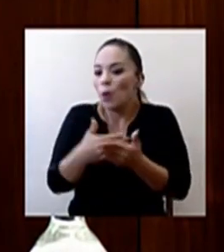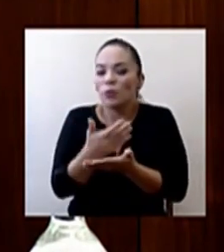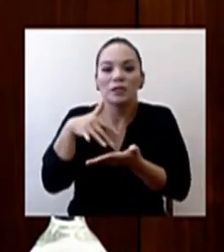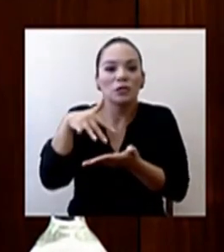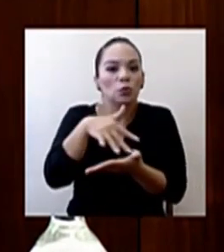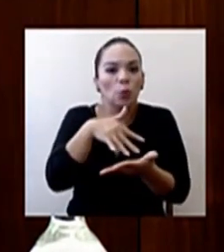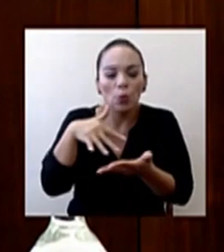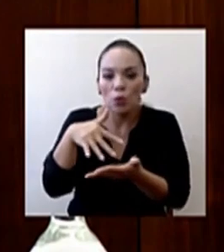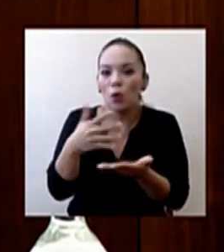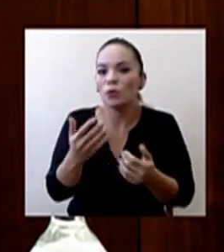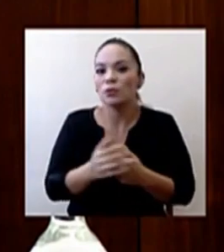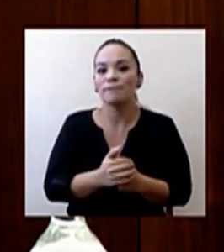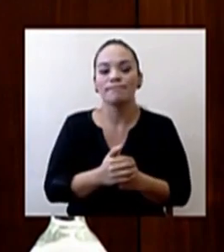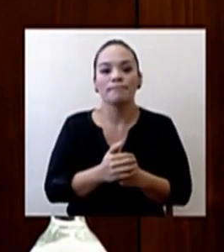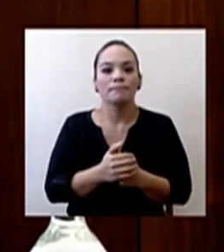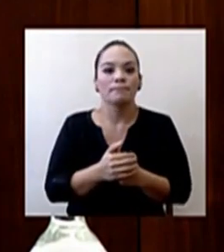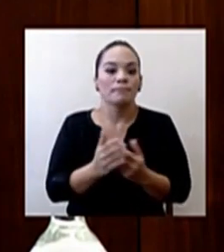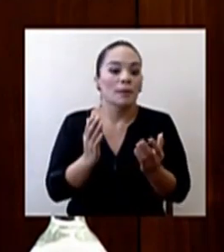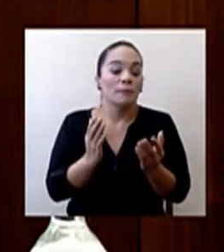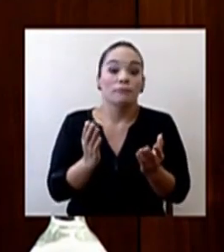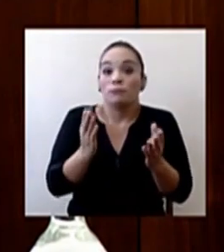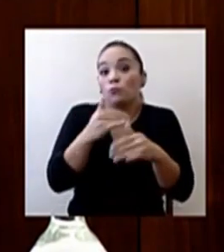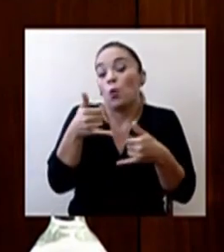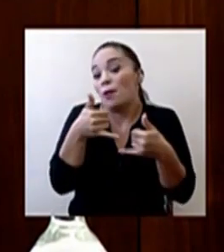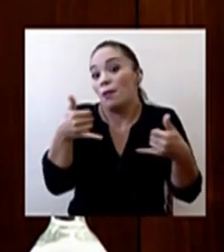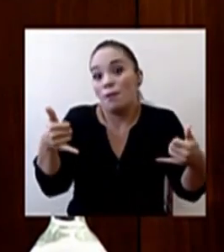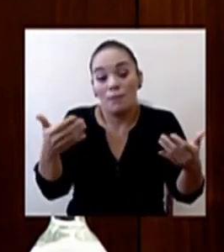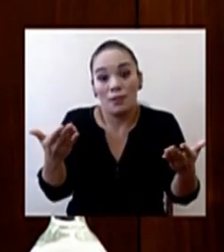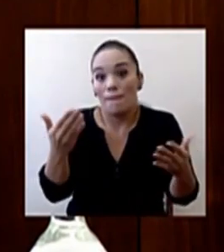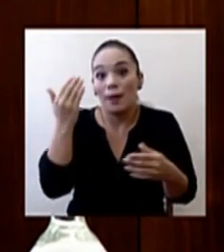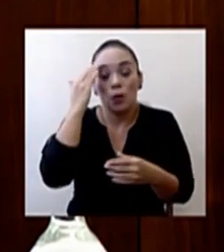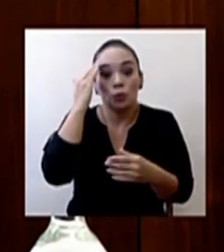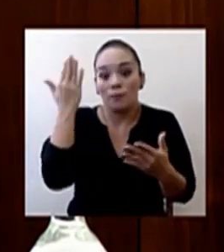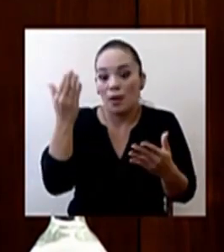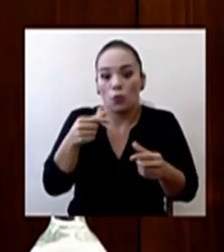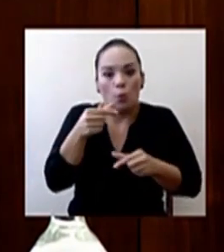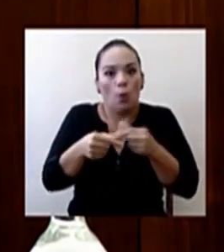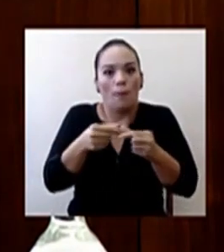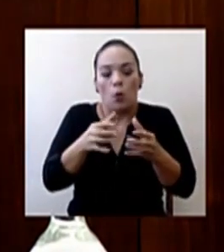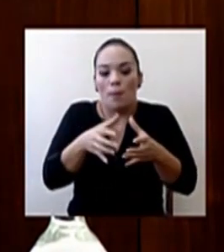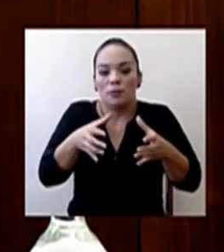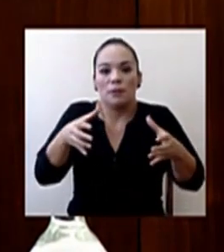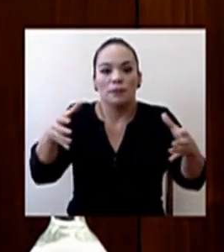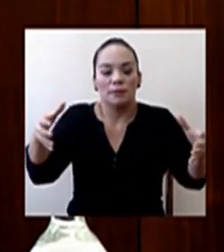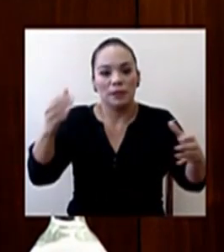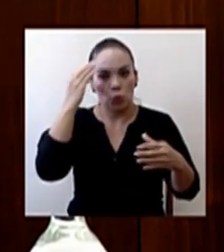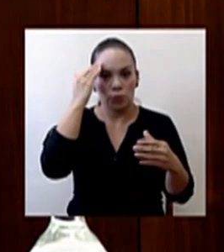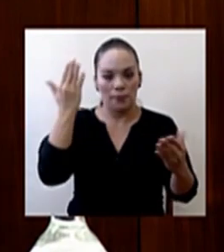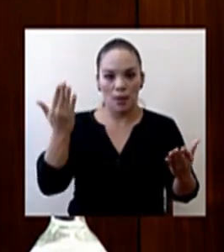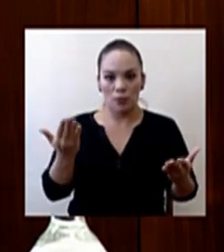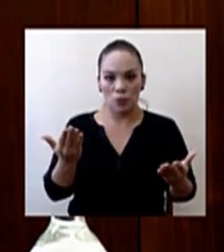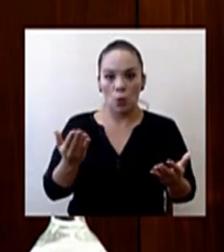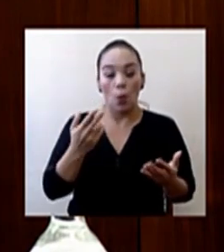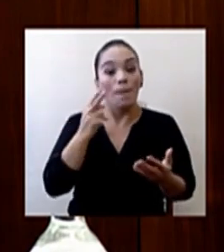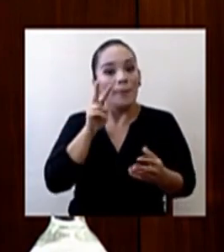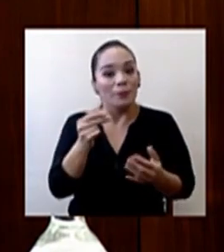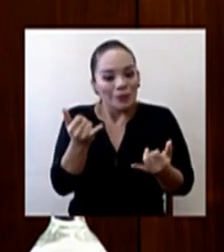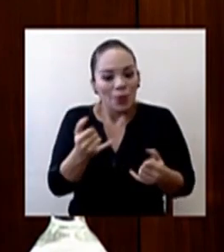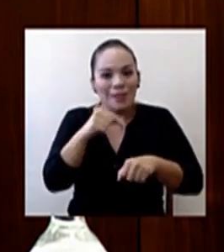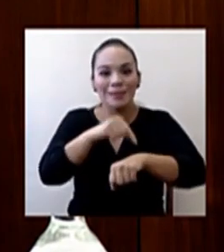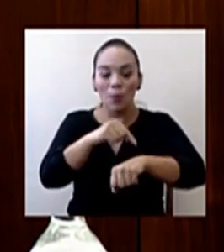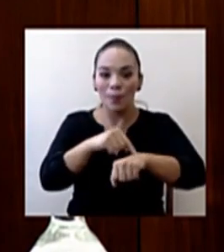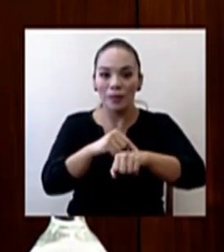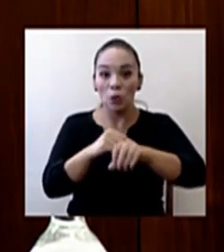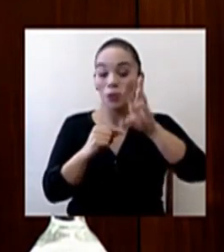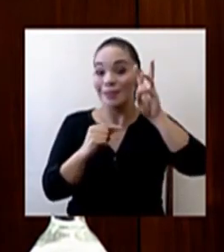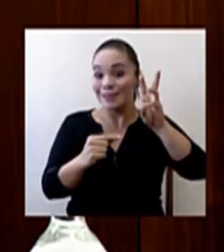la frontera del conocimiento de este virus se va expandiendo. Pero lo que estamos viendo en este momento es que de